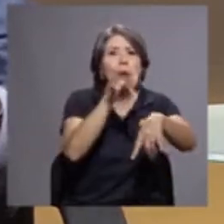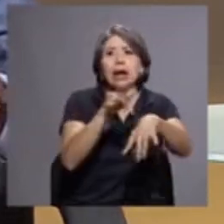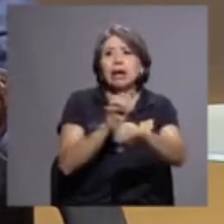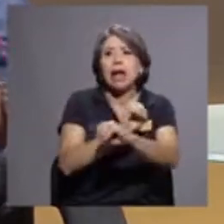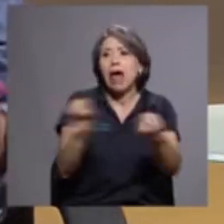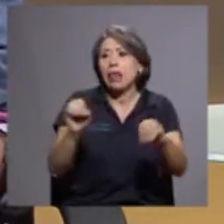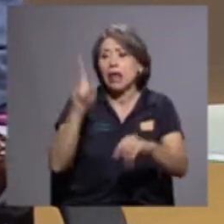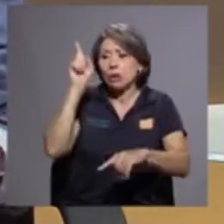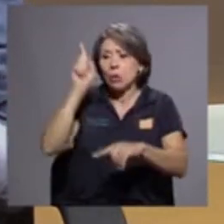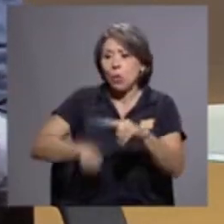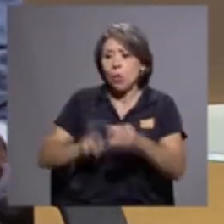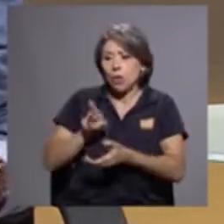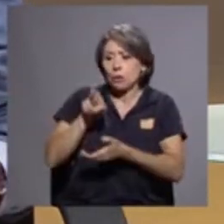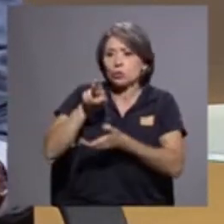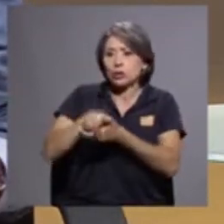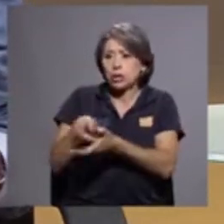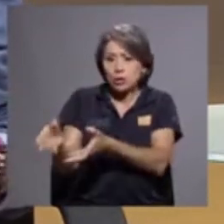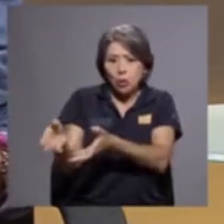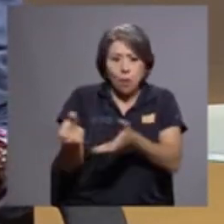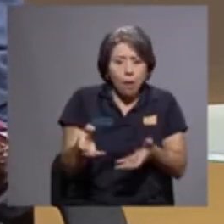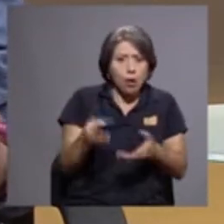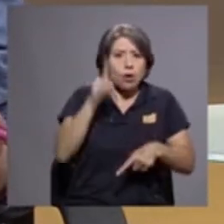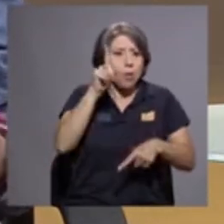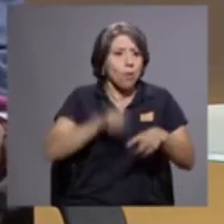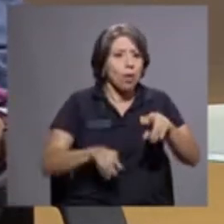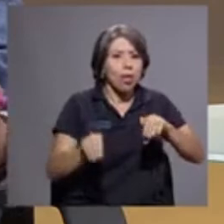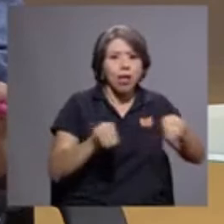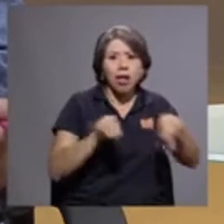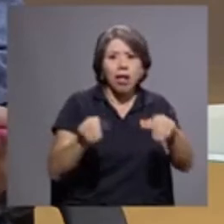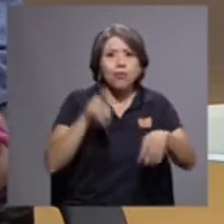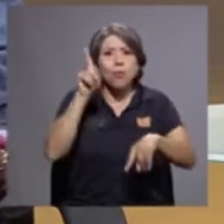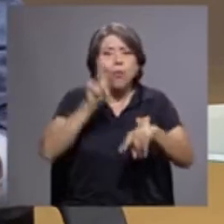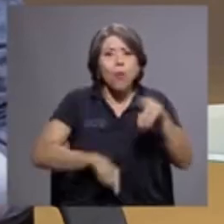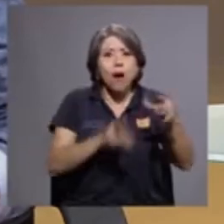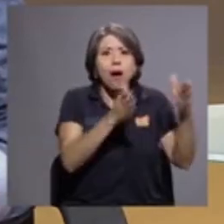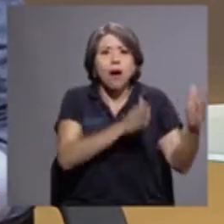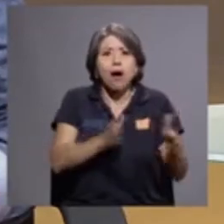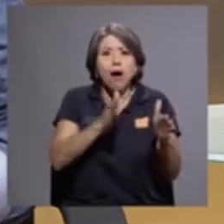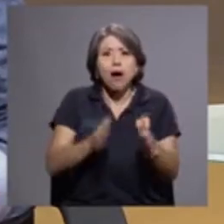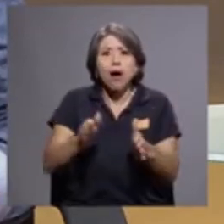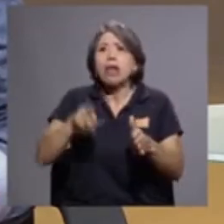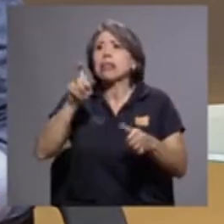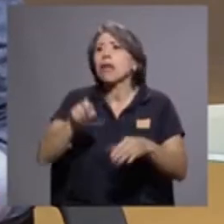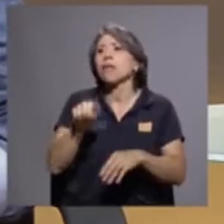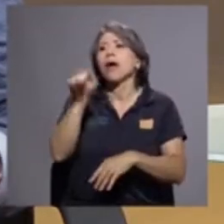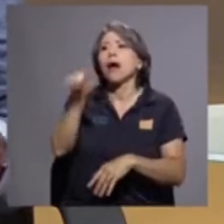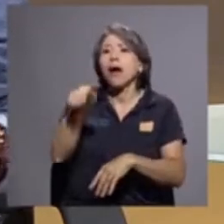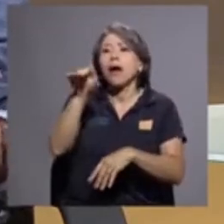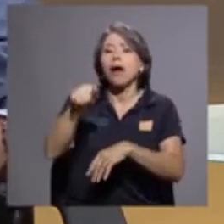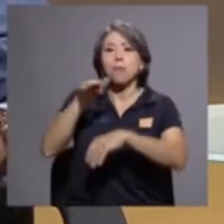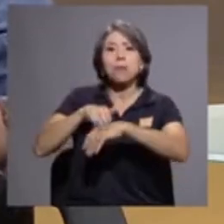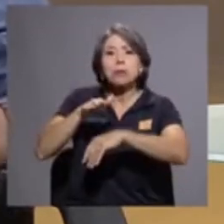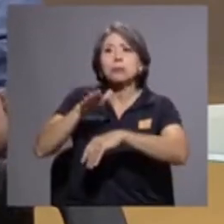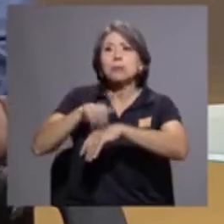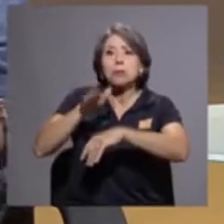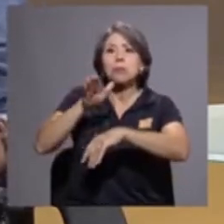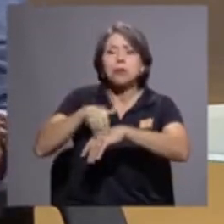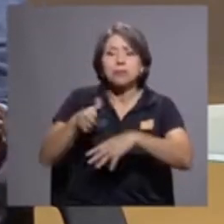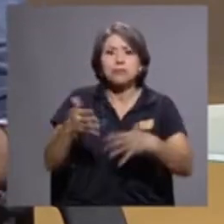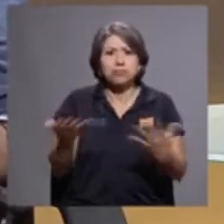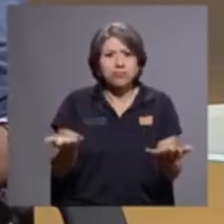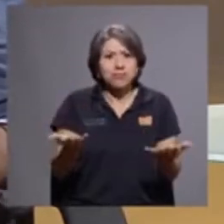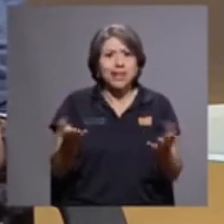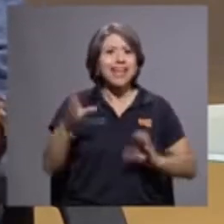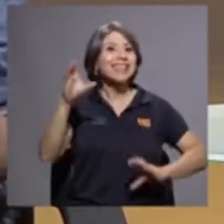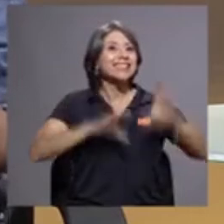sillón, no puedes poner... A veces había que someterse a los permisos y Ciencias Sociales es